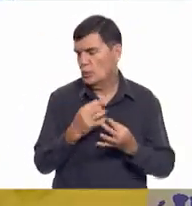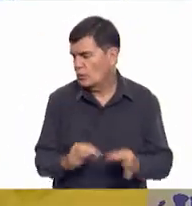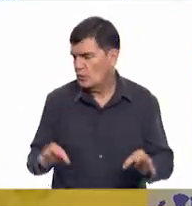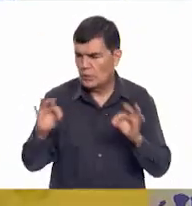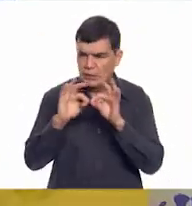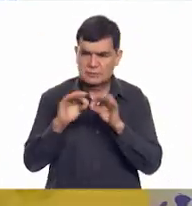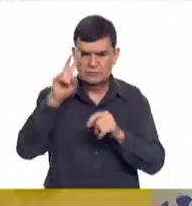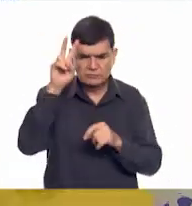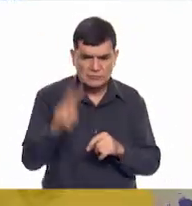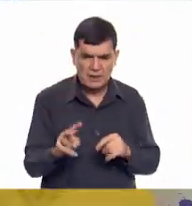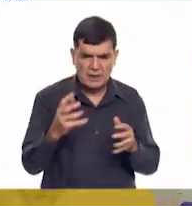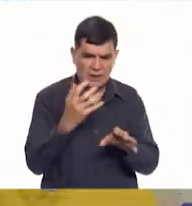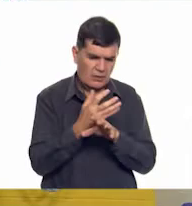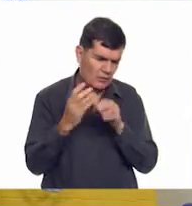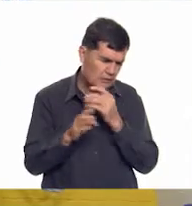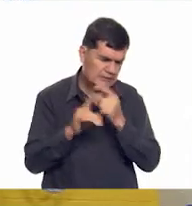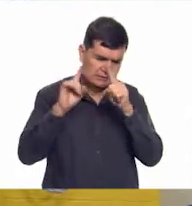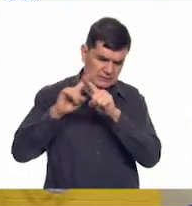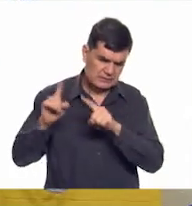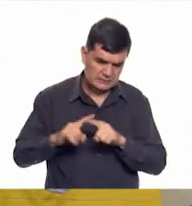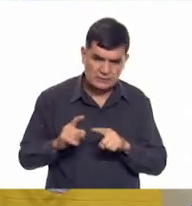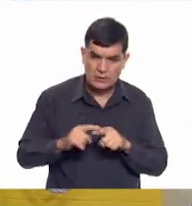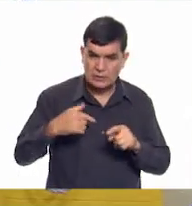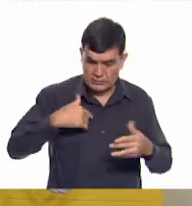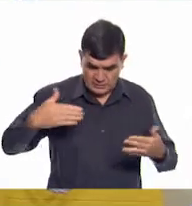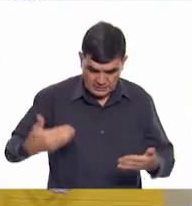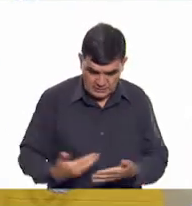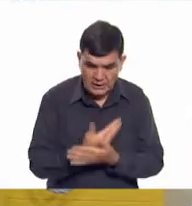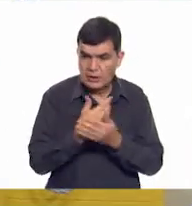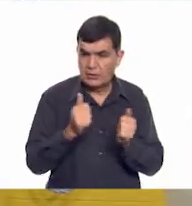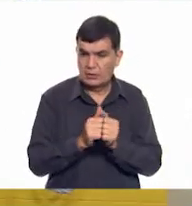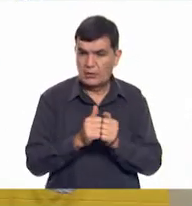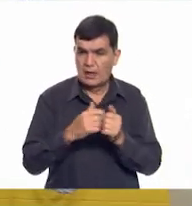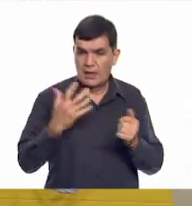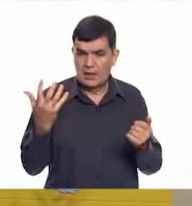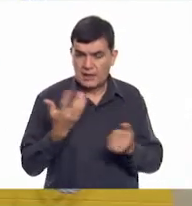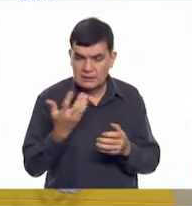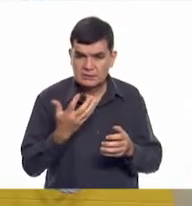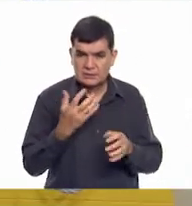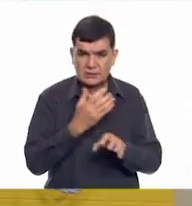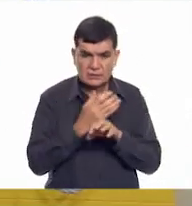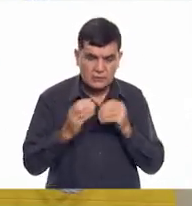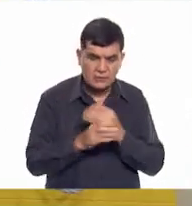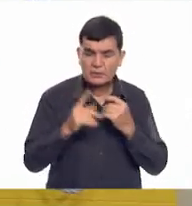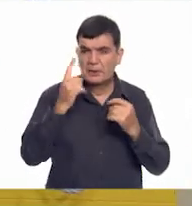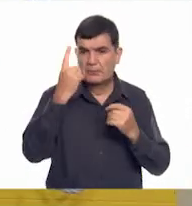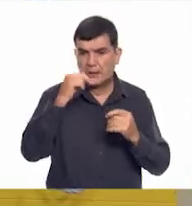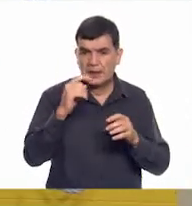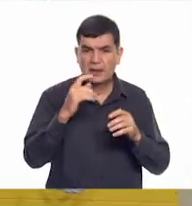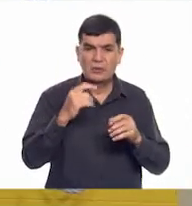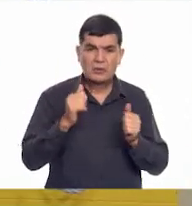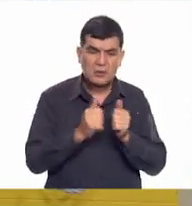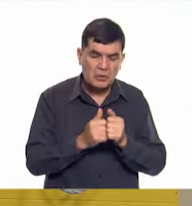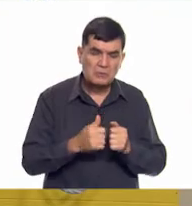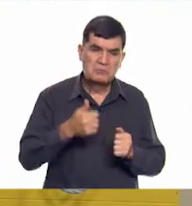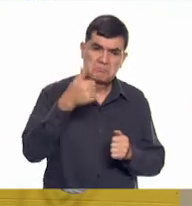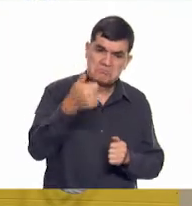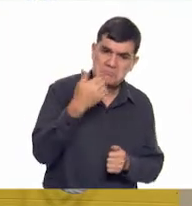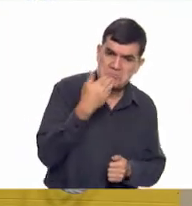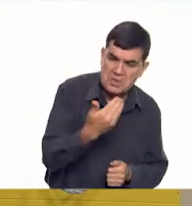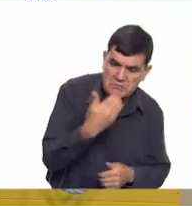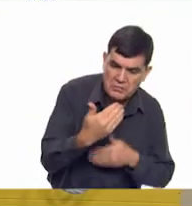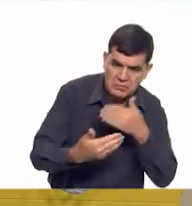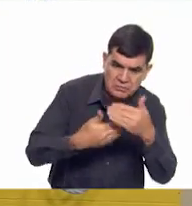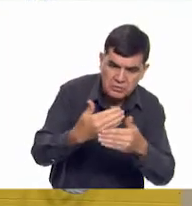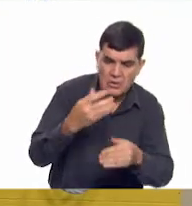paquete de reacciones. ¿Sabías que nacemos con una capacidad de reaccionar ante las situaciones agradables o desfavorables?